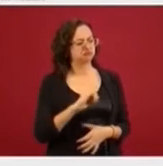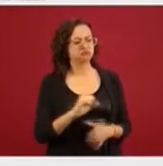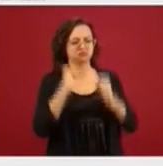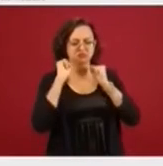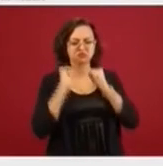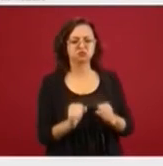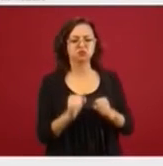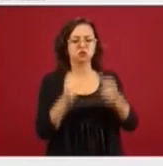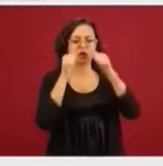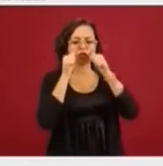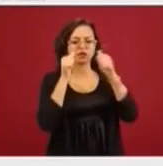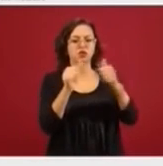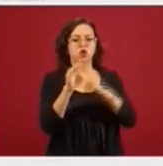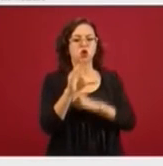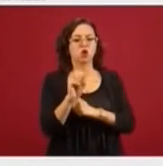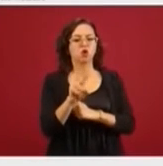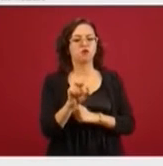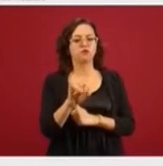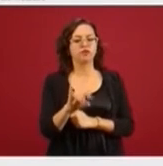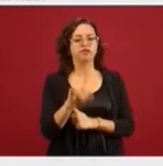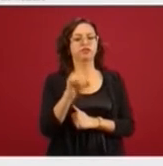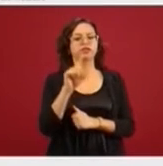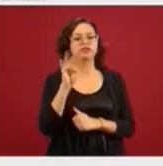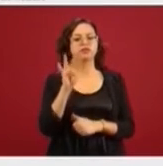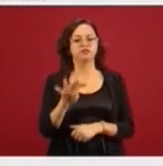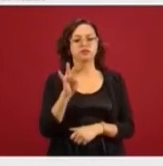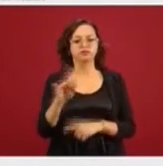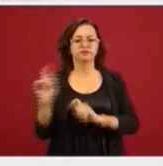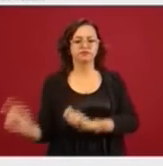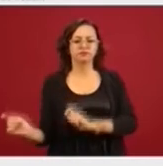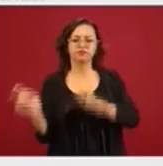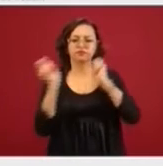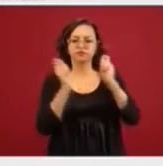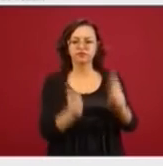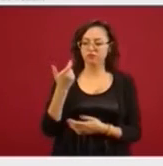-19 del Estado mexicano a la compañía Meeco.